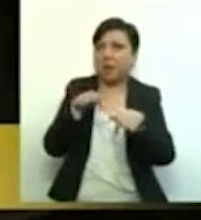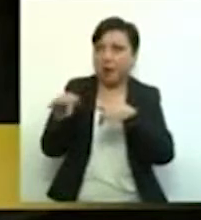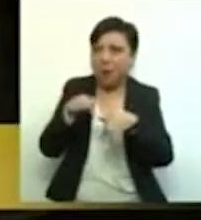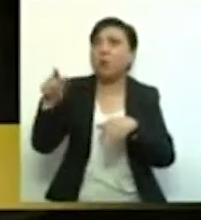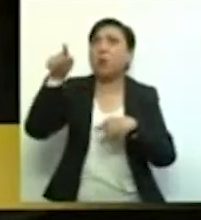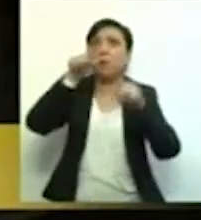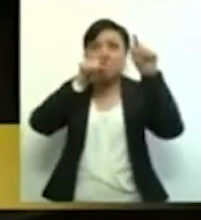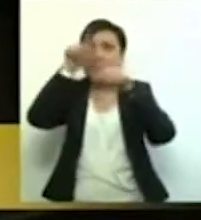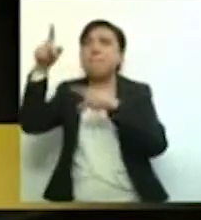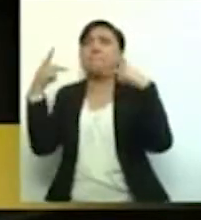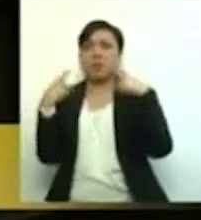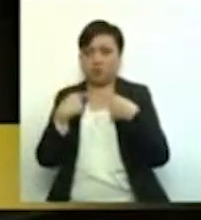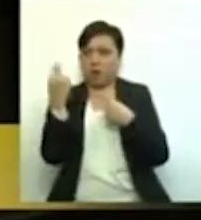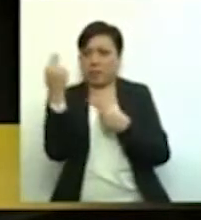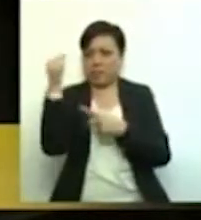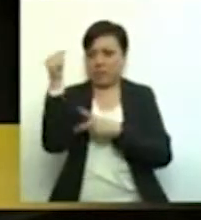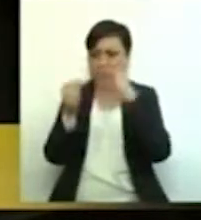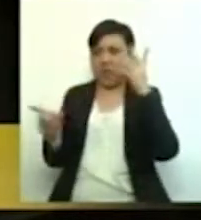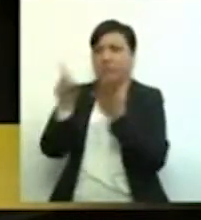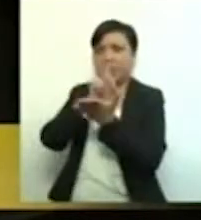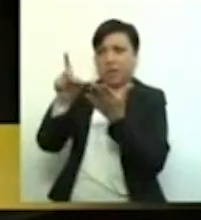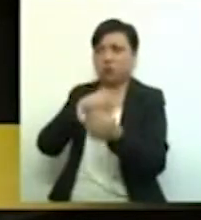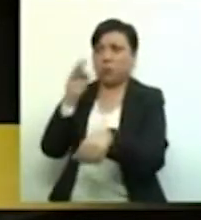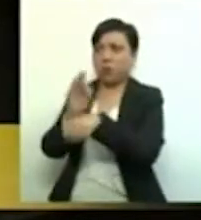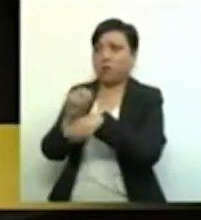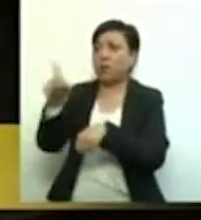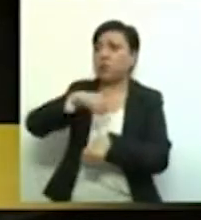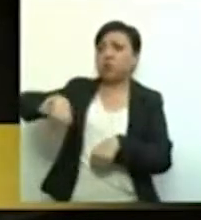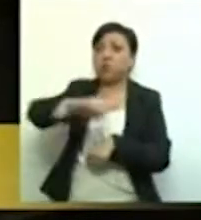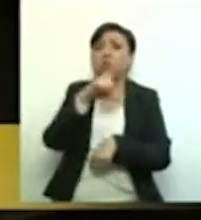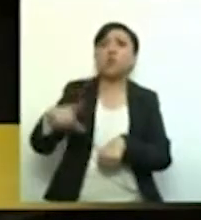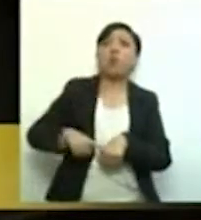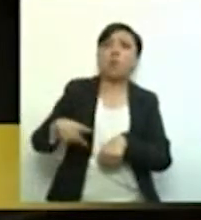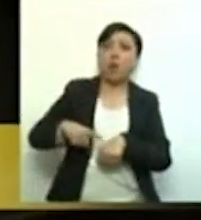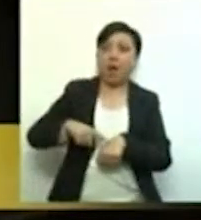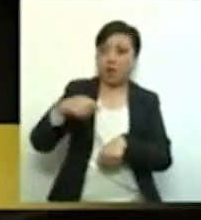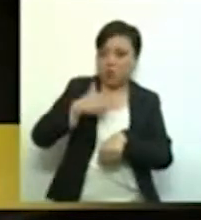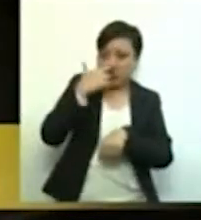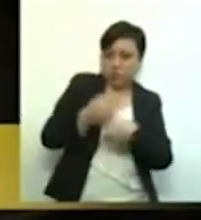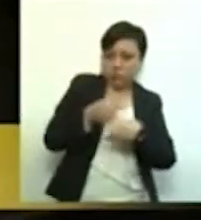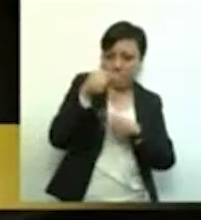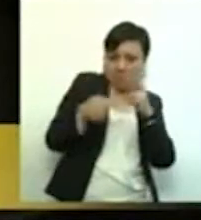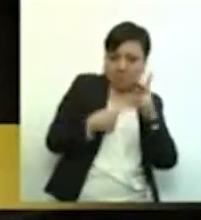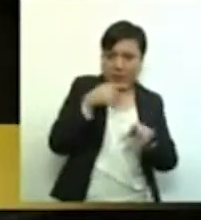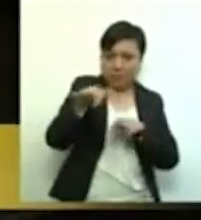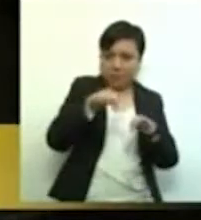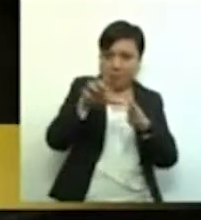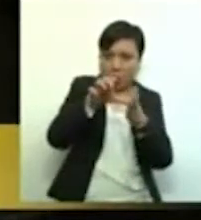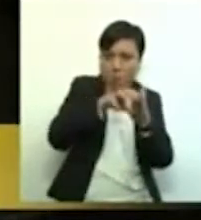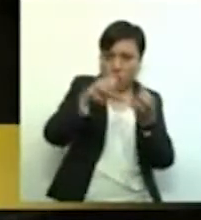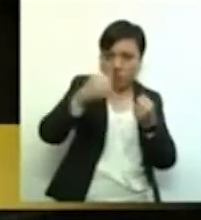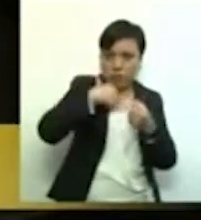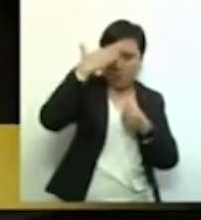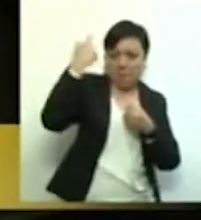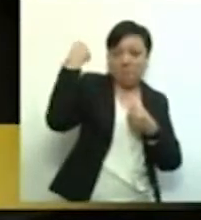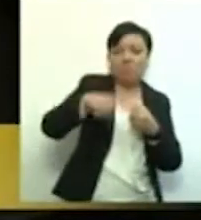contaban con esos derechos y provocará que el Estado mexicano incumpla sus obligaciones constitucionales.